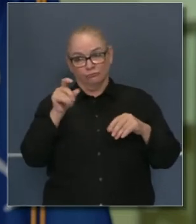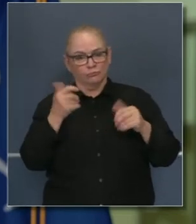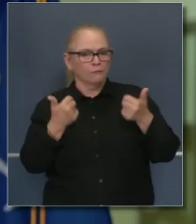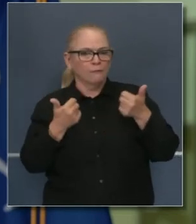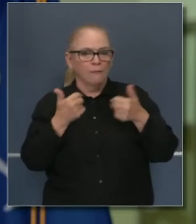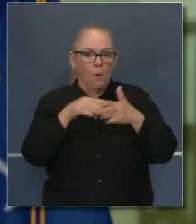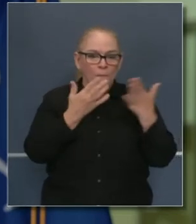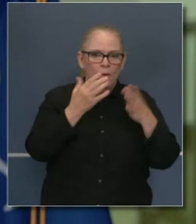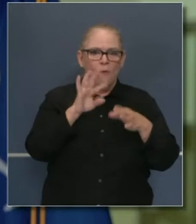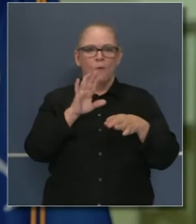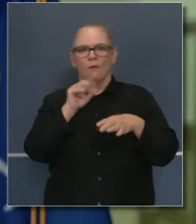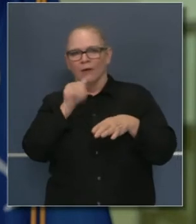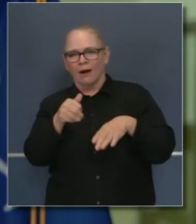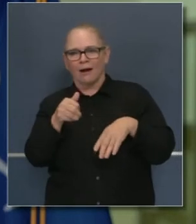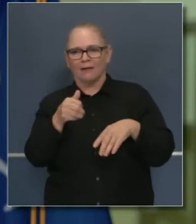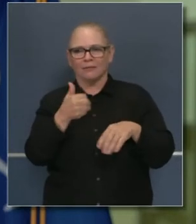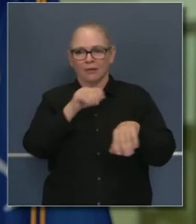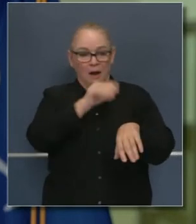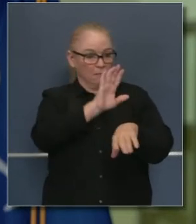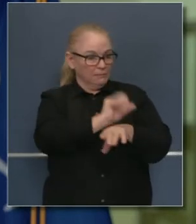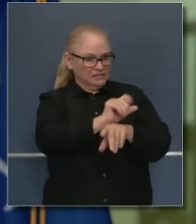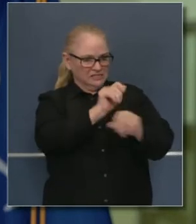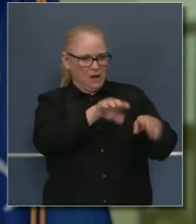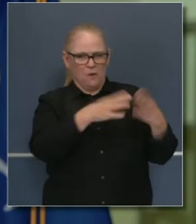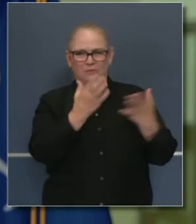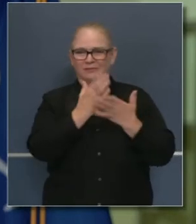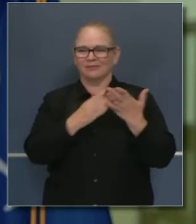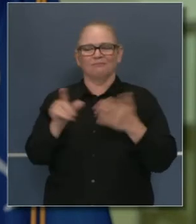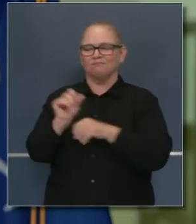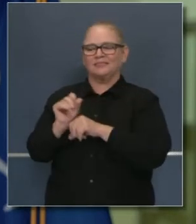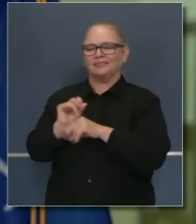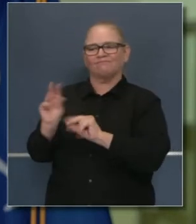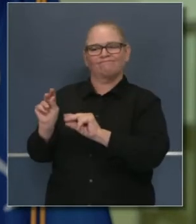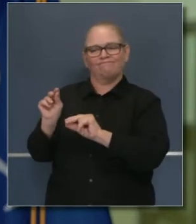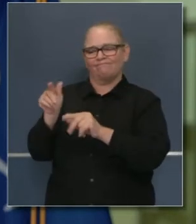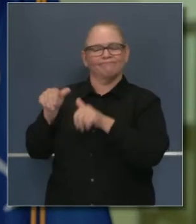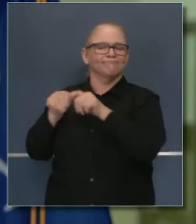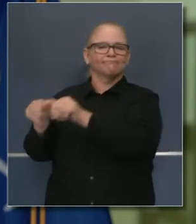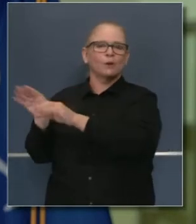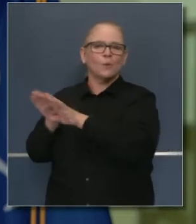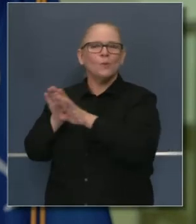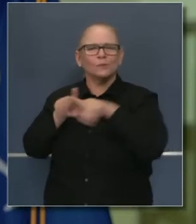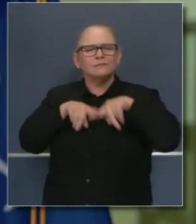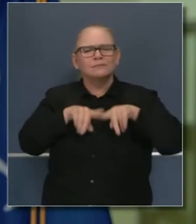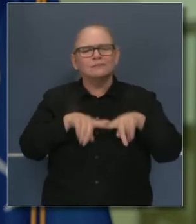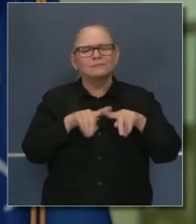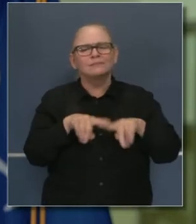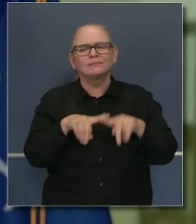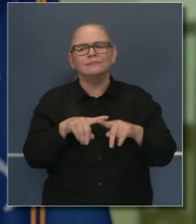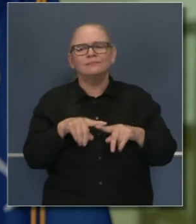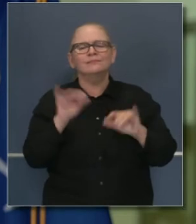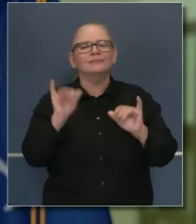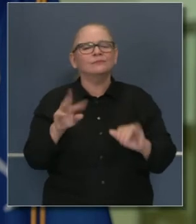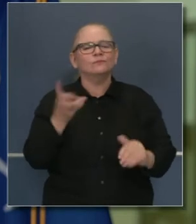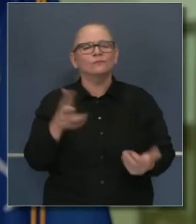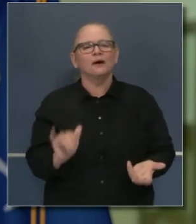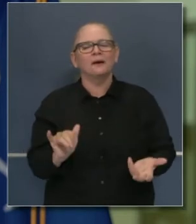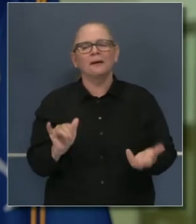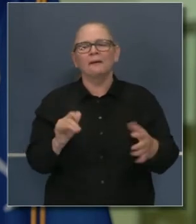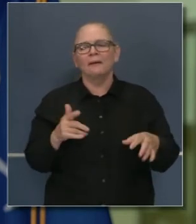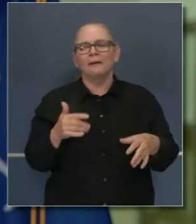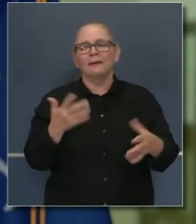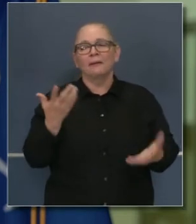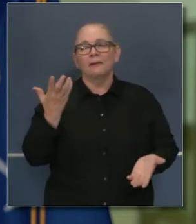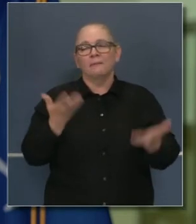tiene consigo más tiempo para considerarlo. Por eso hablé hace un momento, tal vez